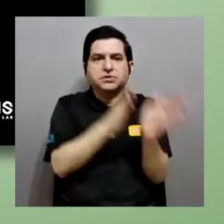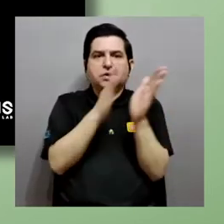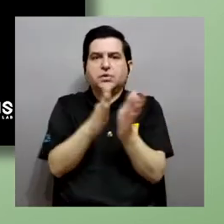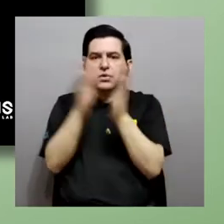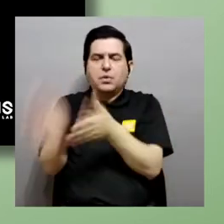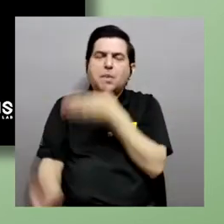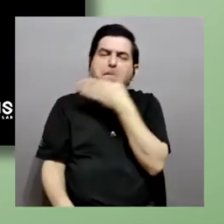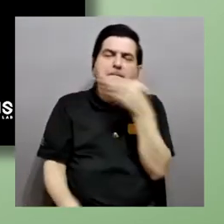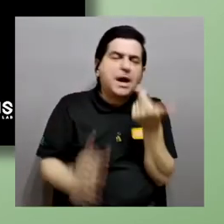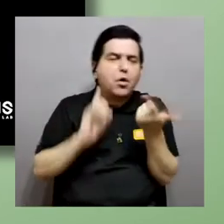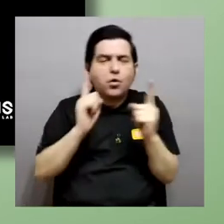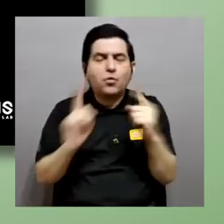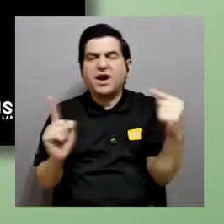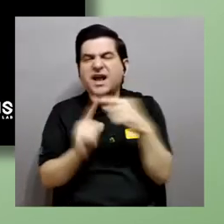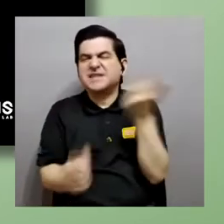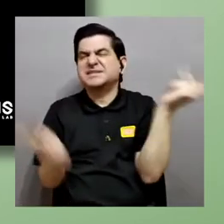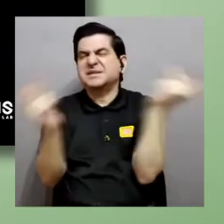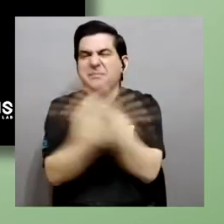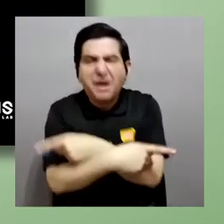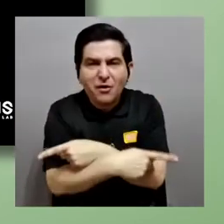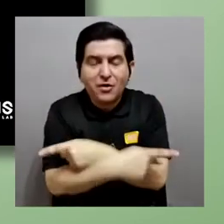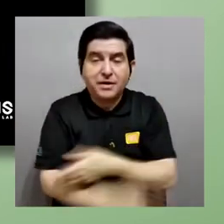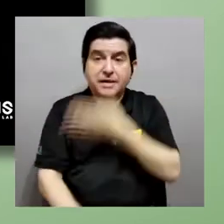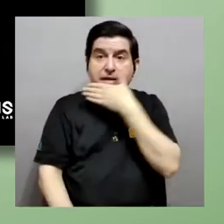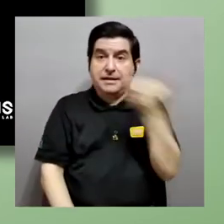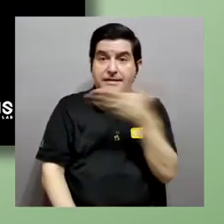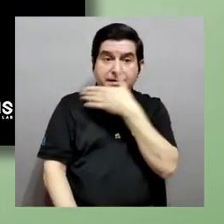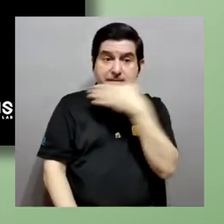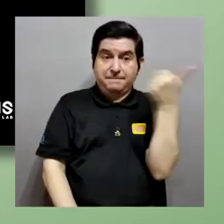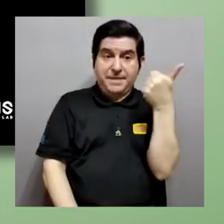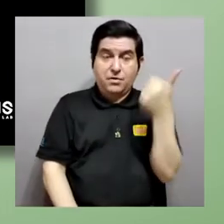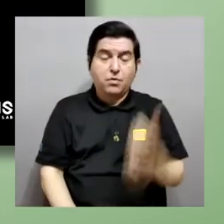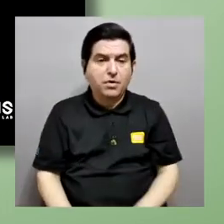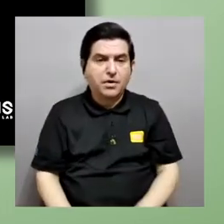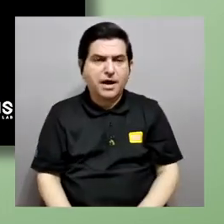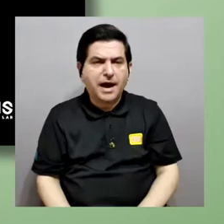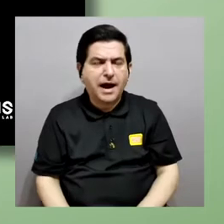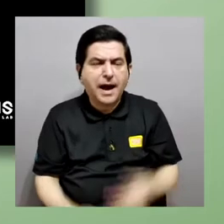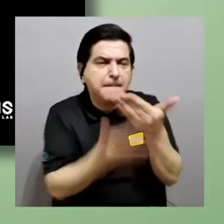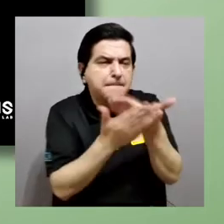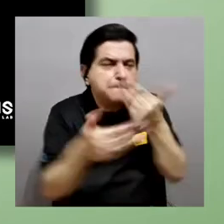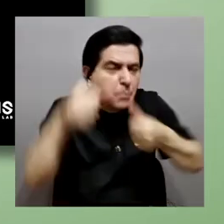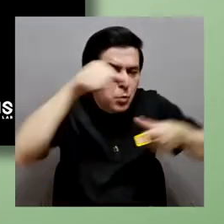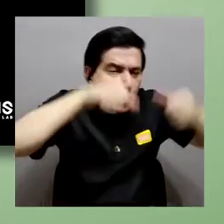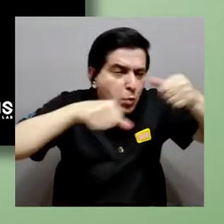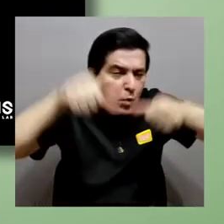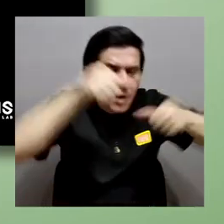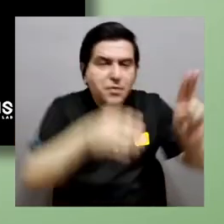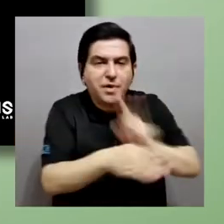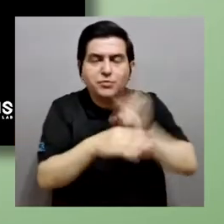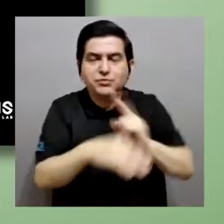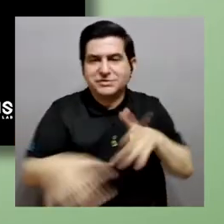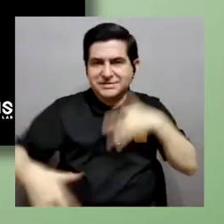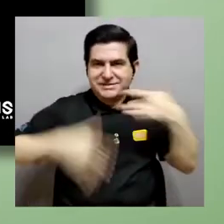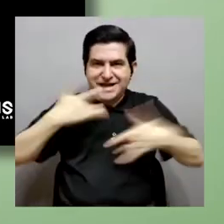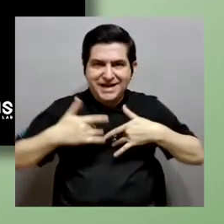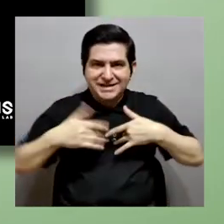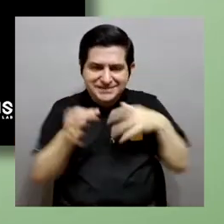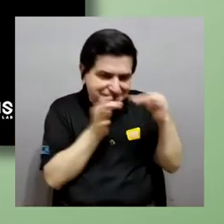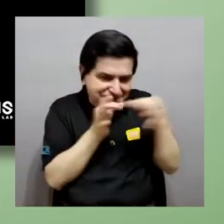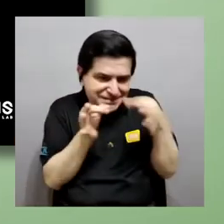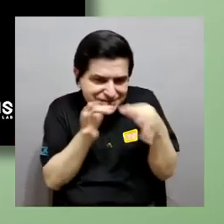los peores. Y en los mejores habrá que validarlos experimentalmente utilizando el sensor molecular. Entonces, vamos a colocar